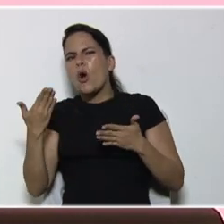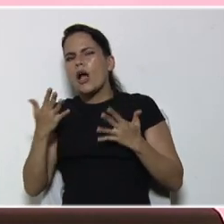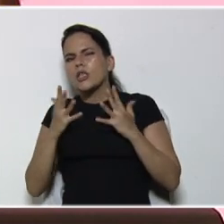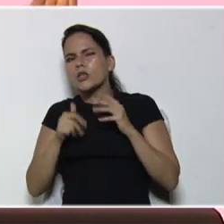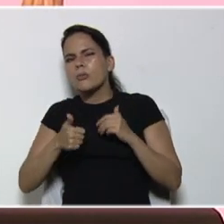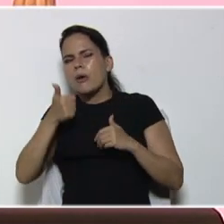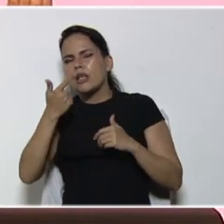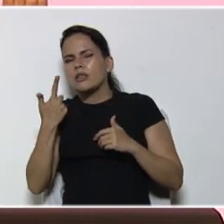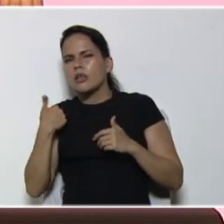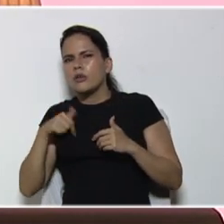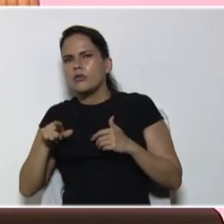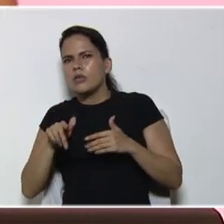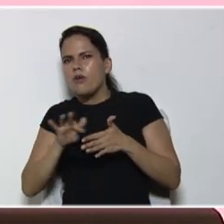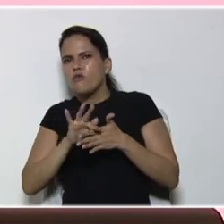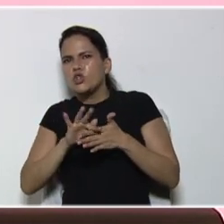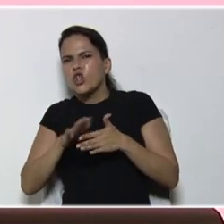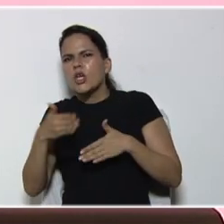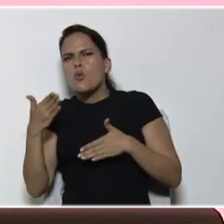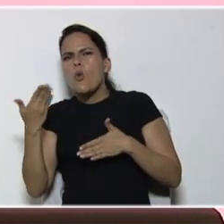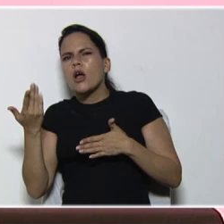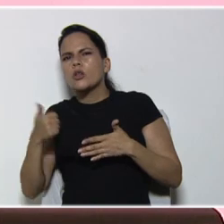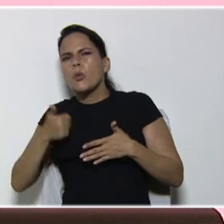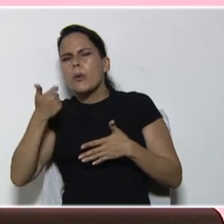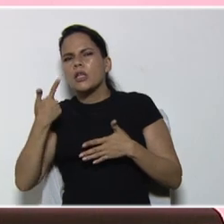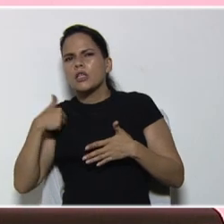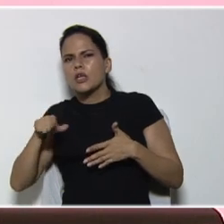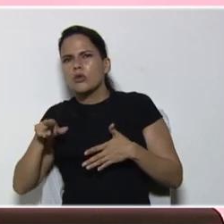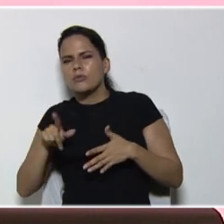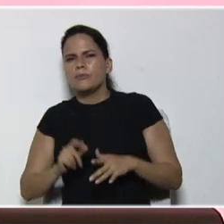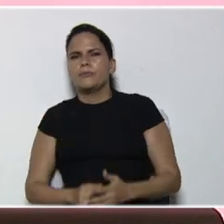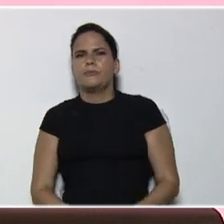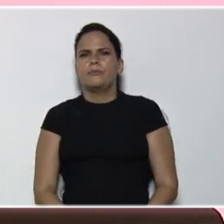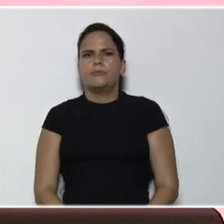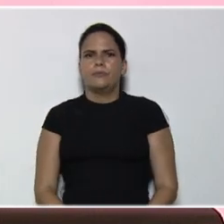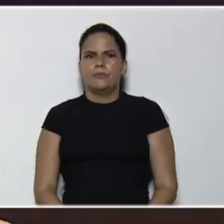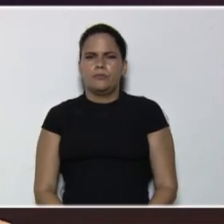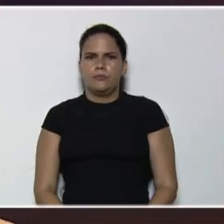entre, la función exponencial, y la función logarítmica,